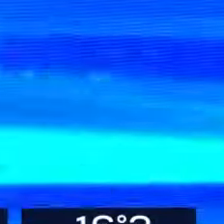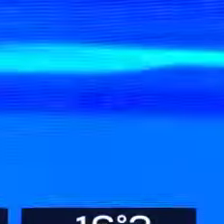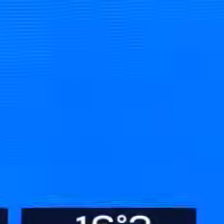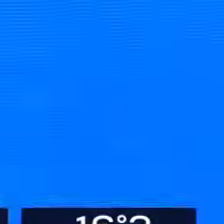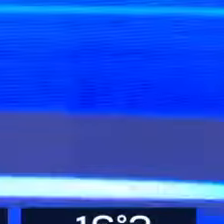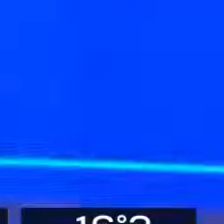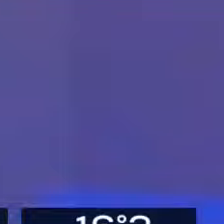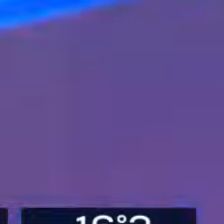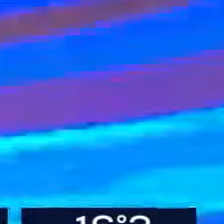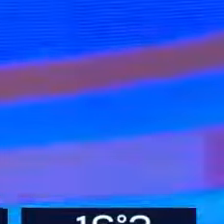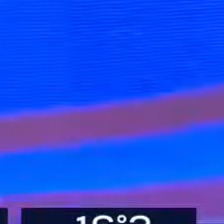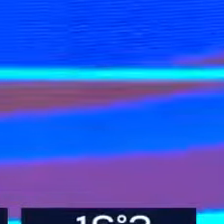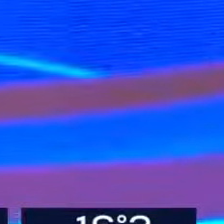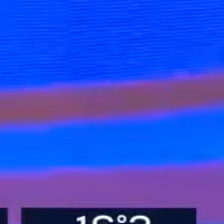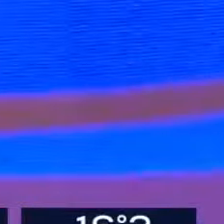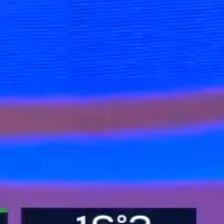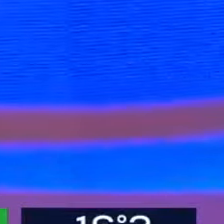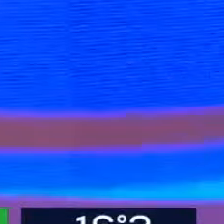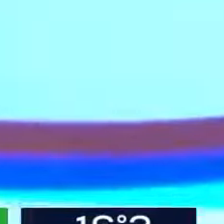¿Qué pasa con